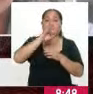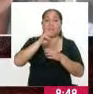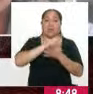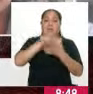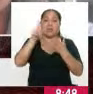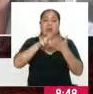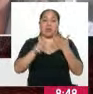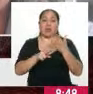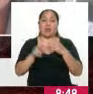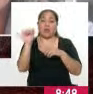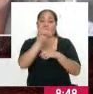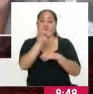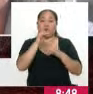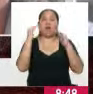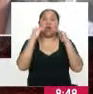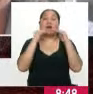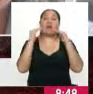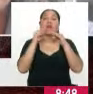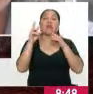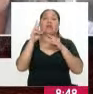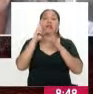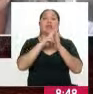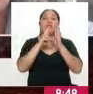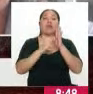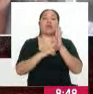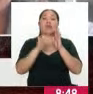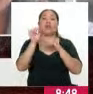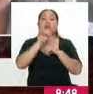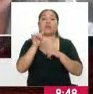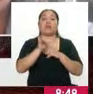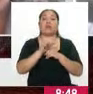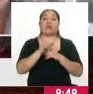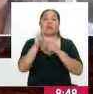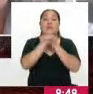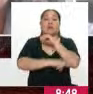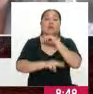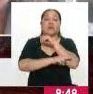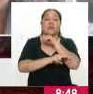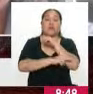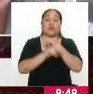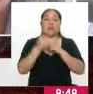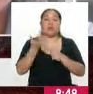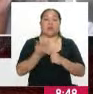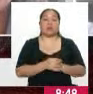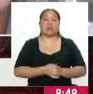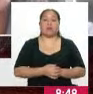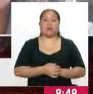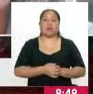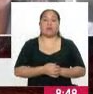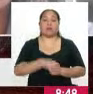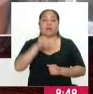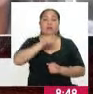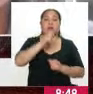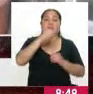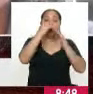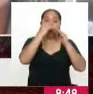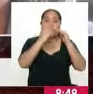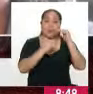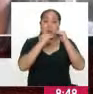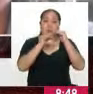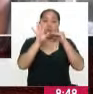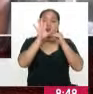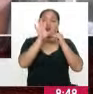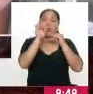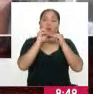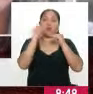la misma regla que se aplica para las elecciones nacionales en el sentido de que hay que obtener un mínimo del 50%